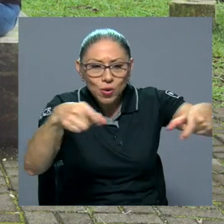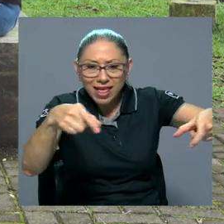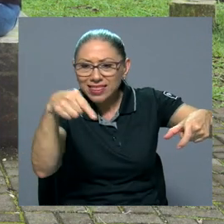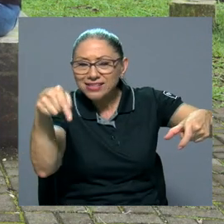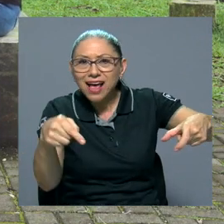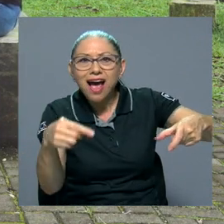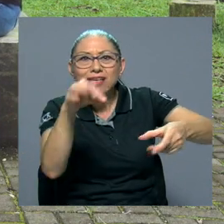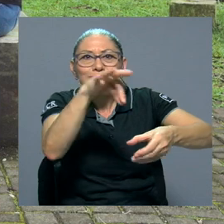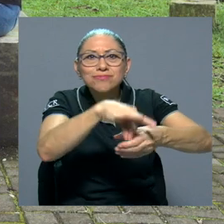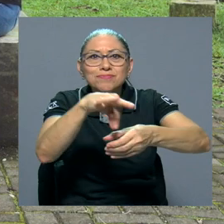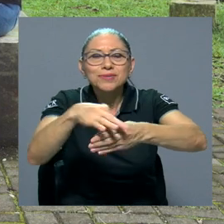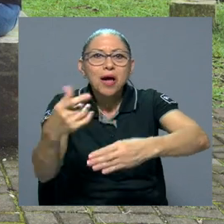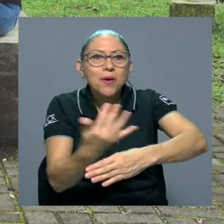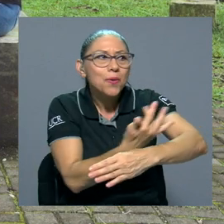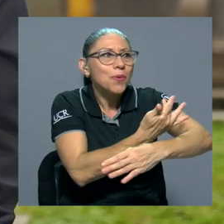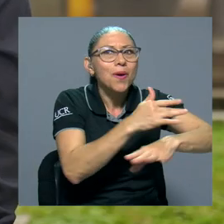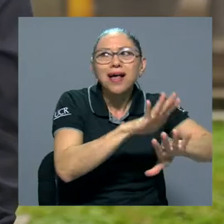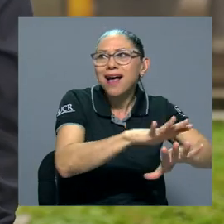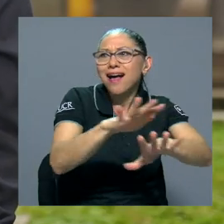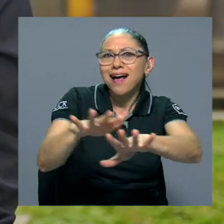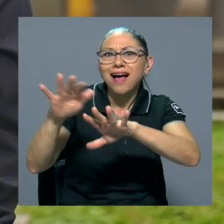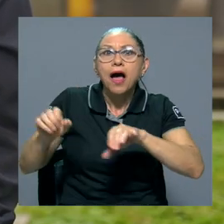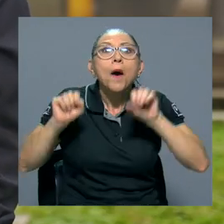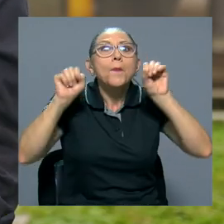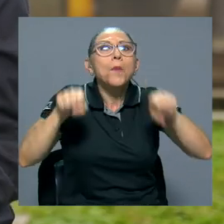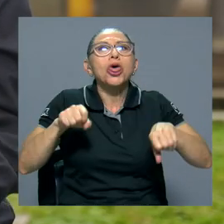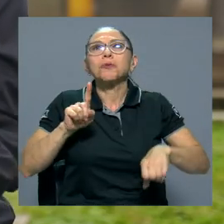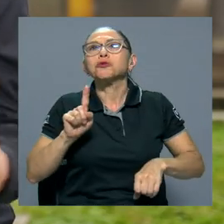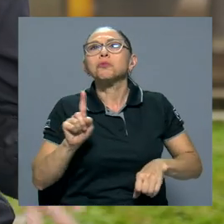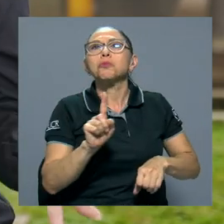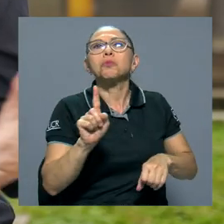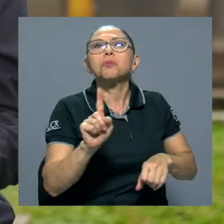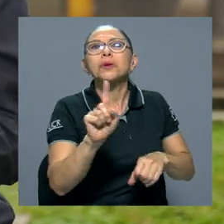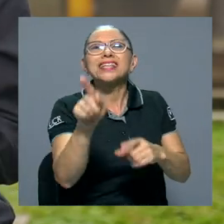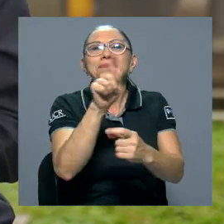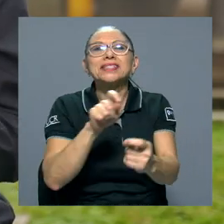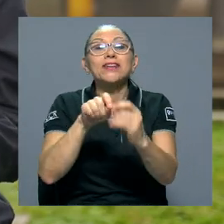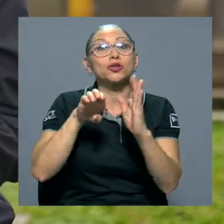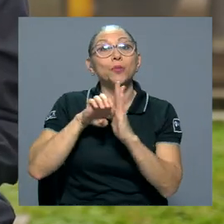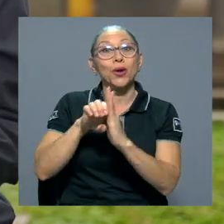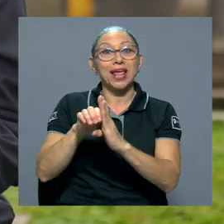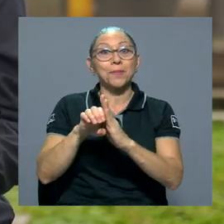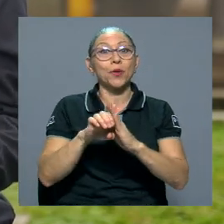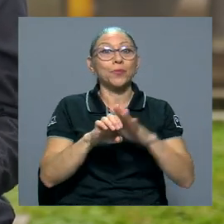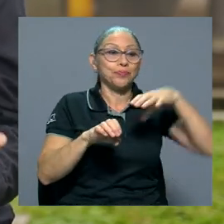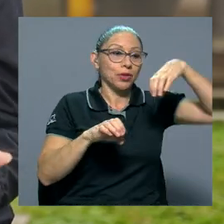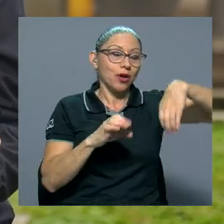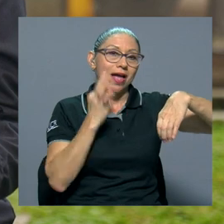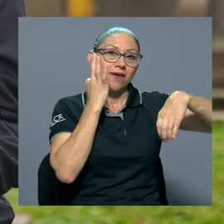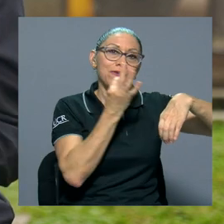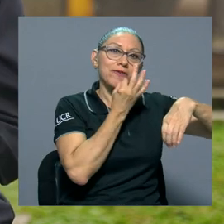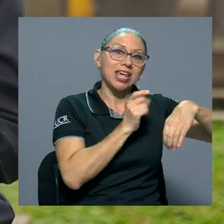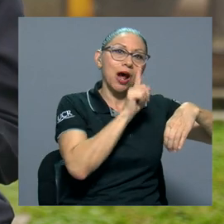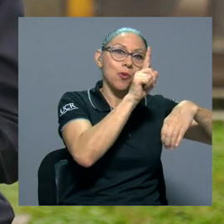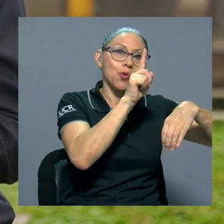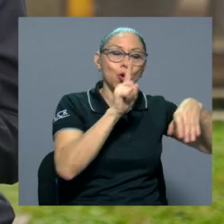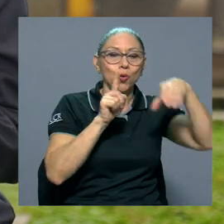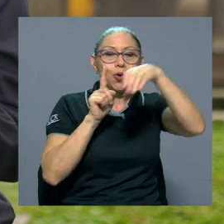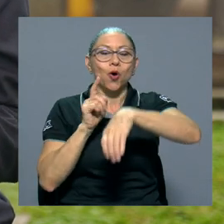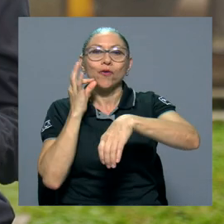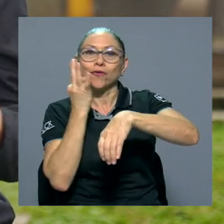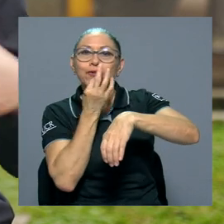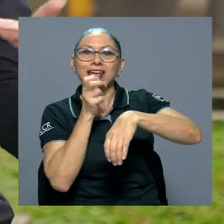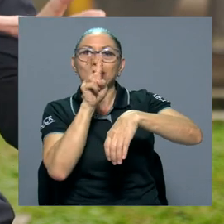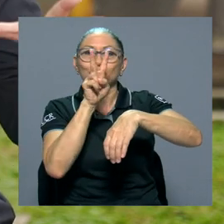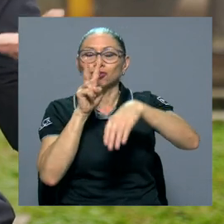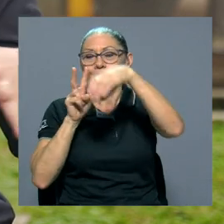diversificando la vida. podemos hacer recorridos puntuales, por ejemplo, dentro de Finca 1 y Finca 2 o